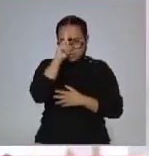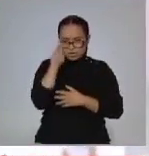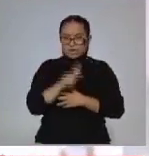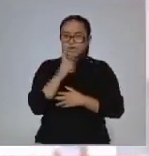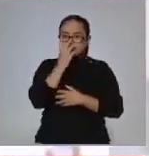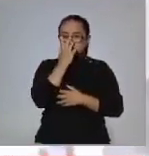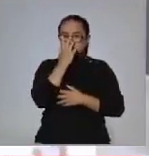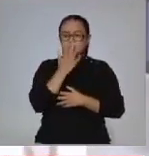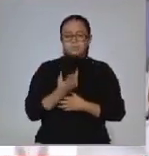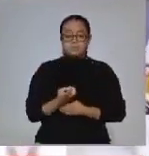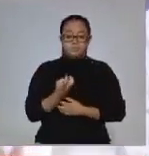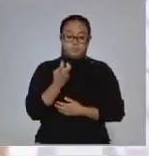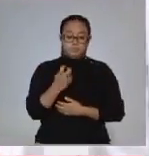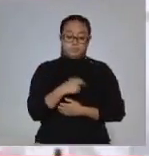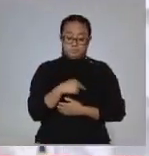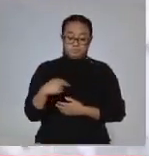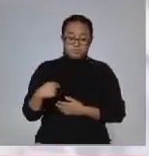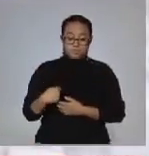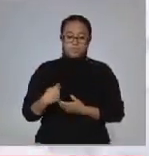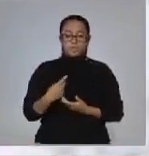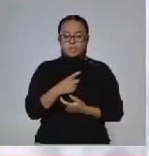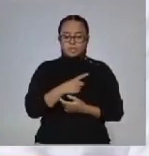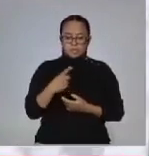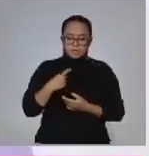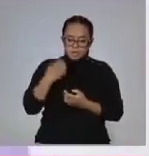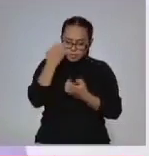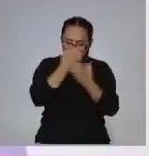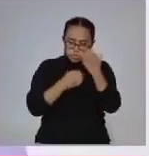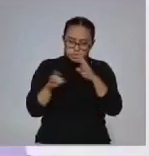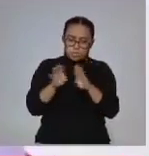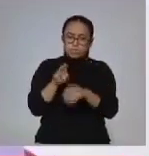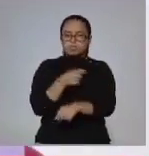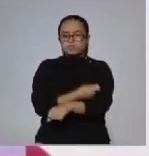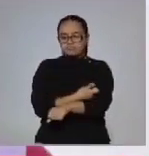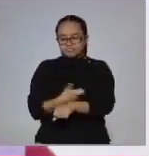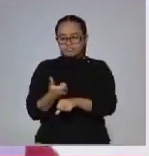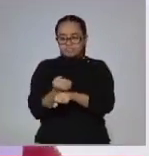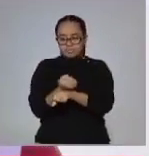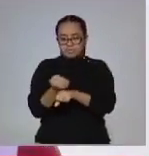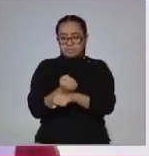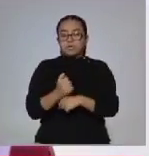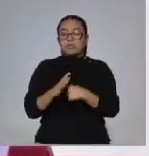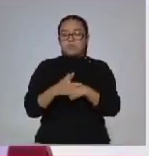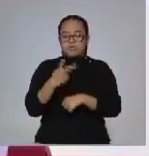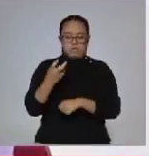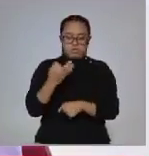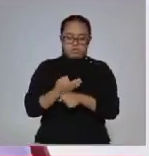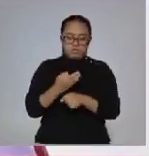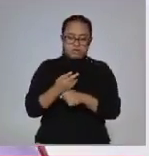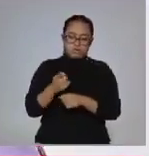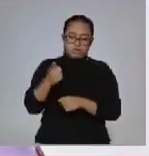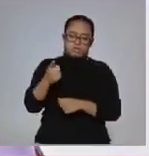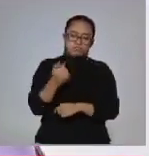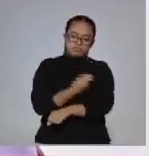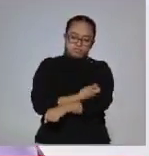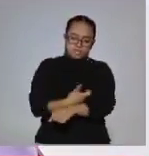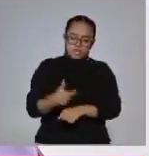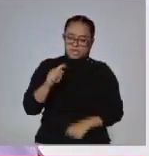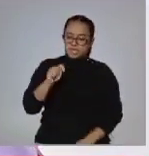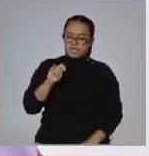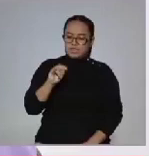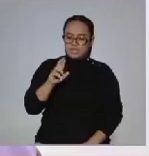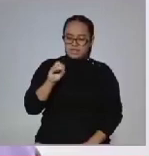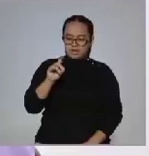en ella. Entonces, nosotros nos tenemos que basar en estudios también de gabinete. Entonces, por eso le mandamos a hacer el perfil tiroideo